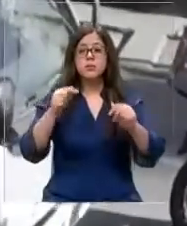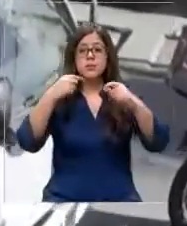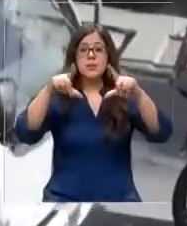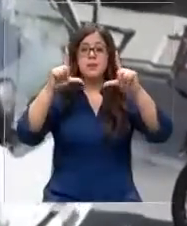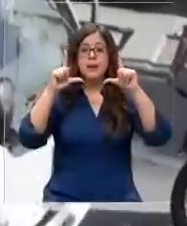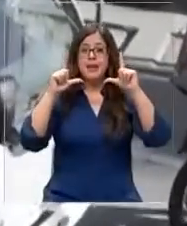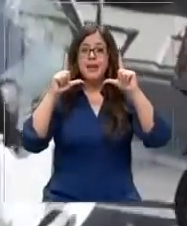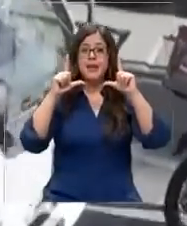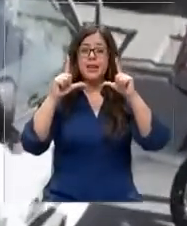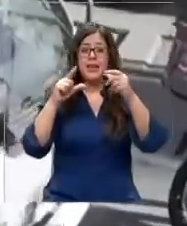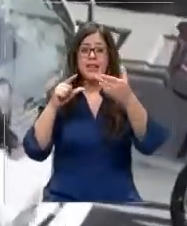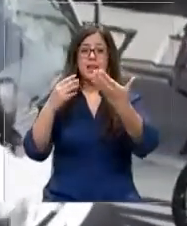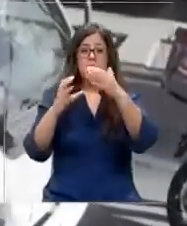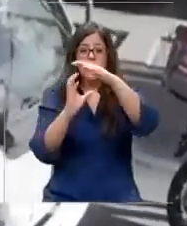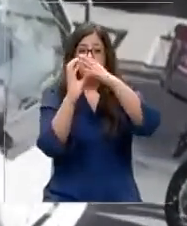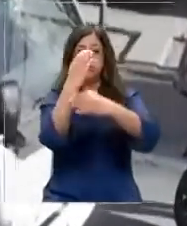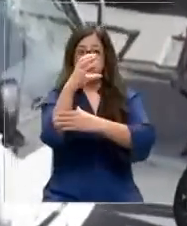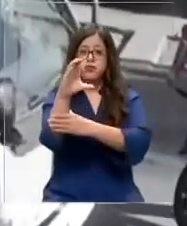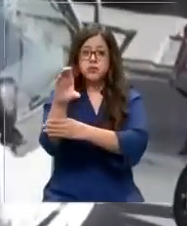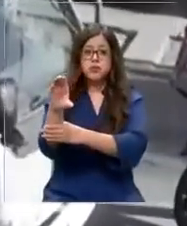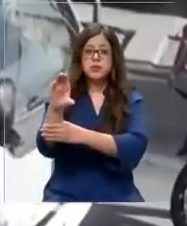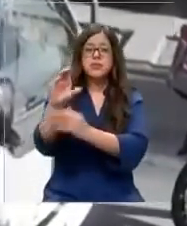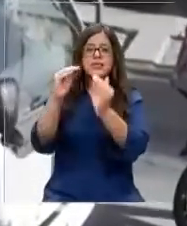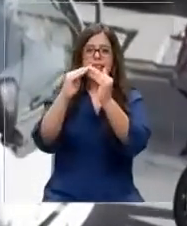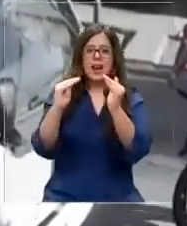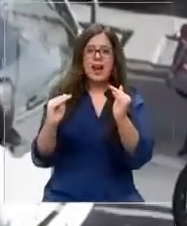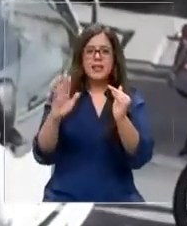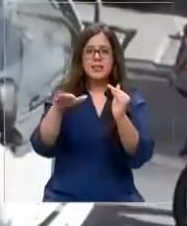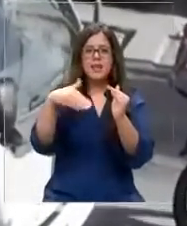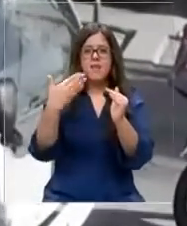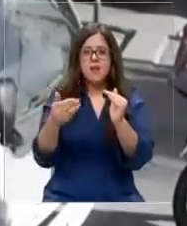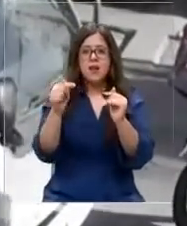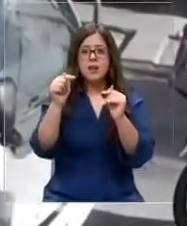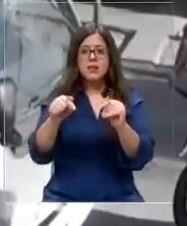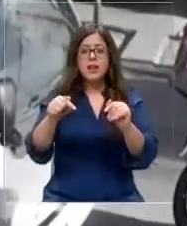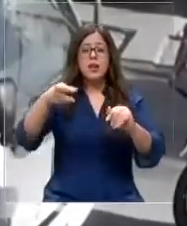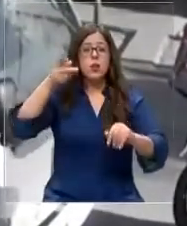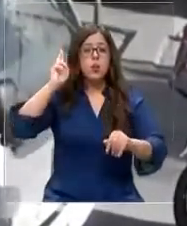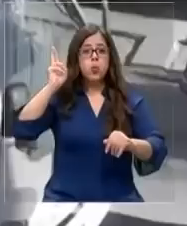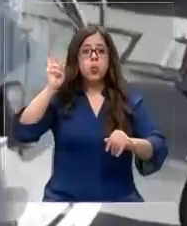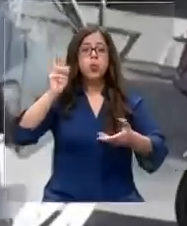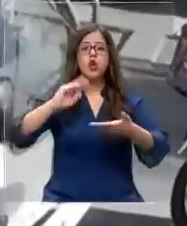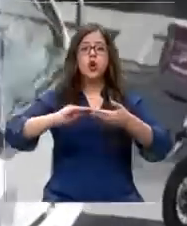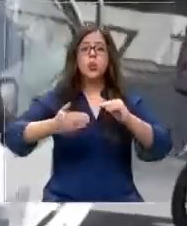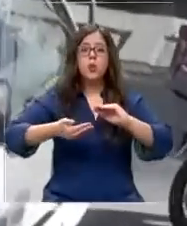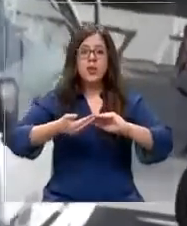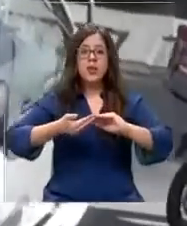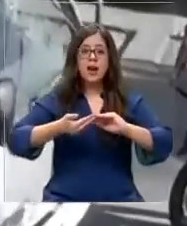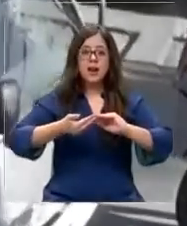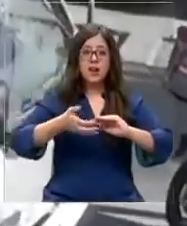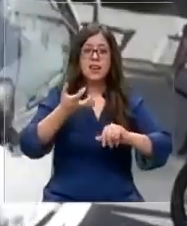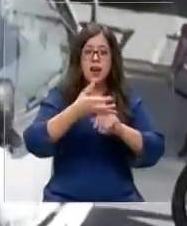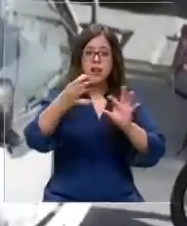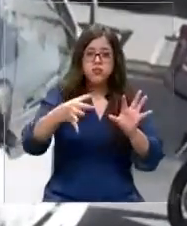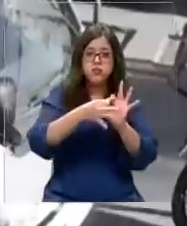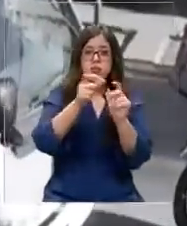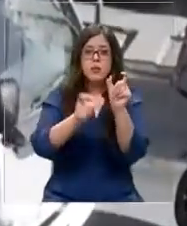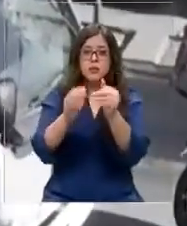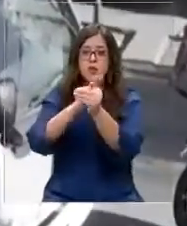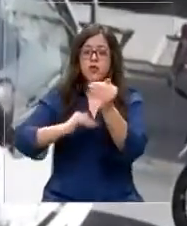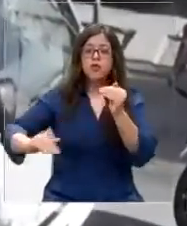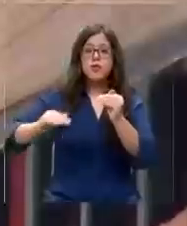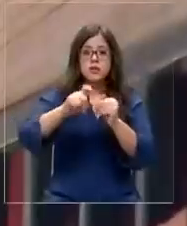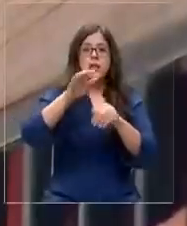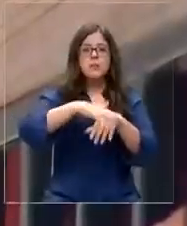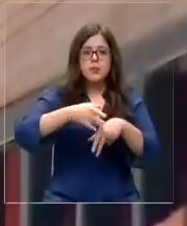imágenes fueron grabadas por las cámaras de seguridad de la casa. El sistema de alarmas comunitarias que comparten con los vecinos fue lo que